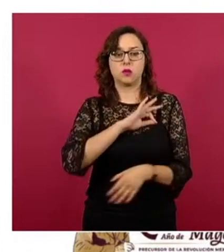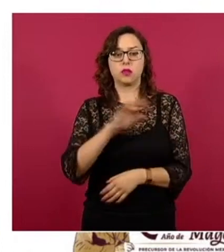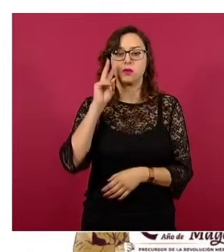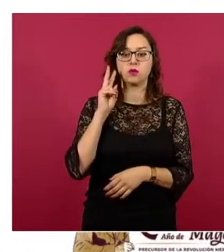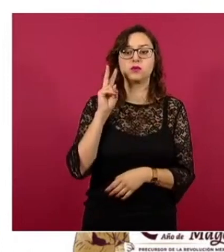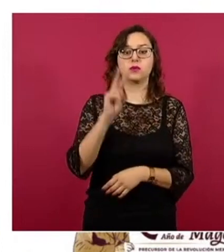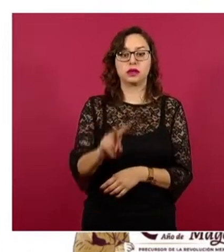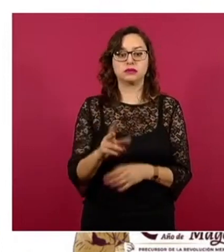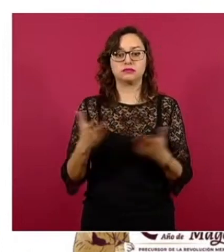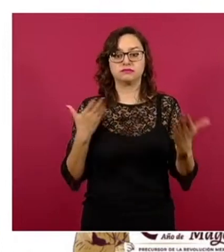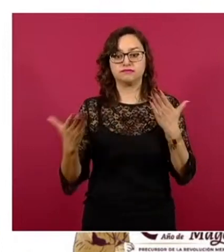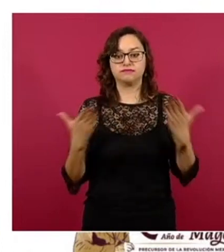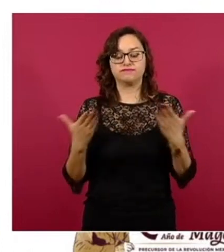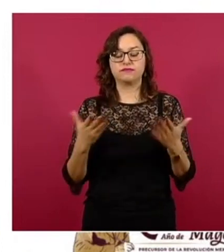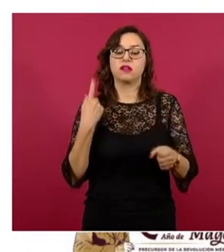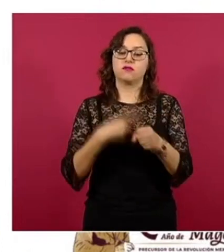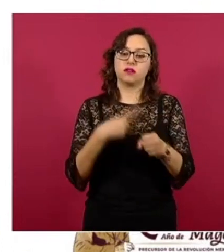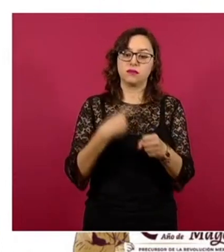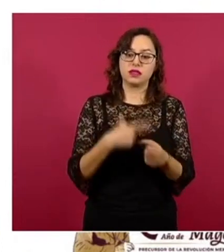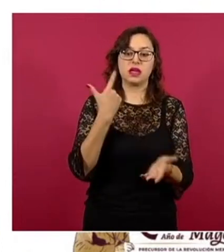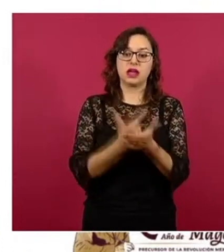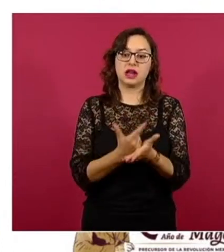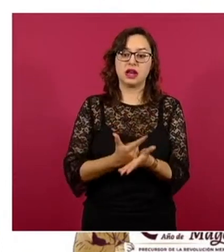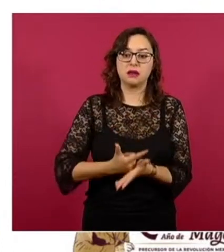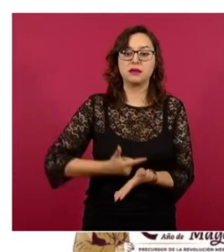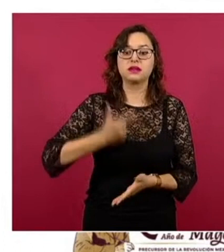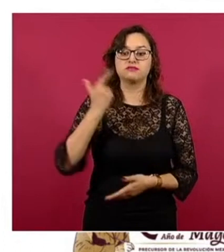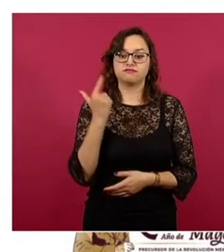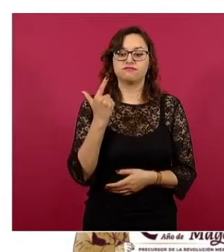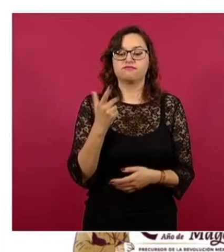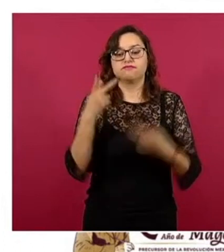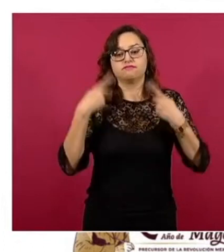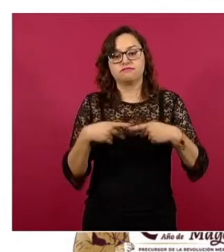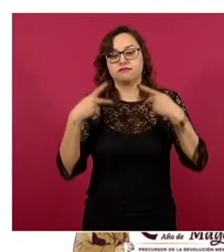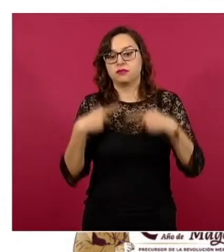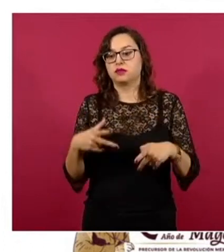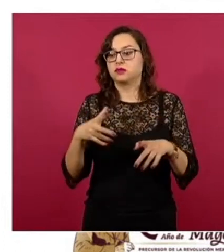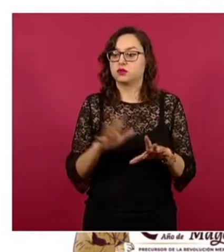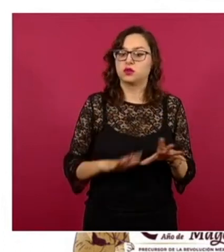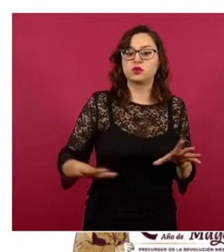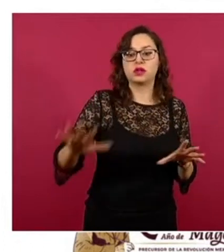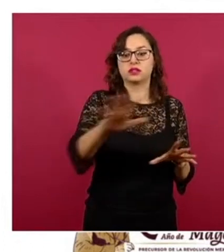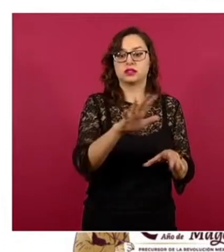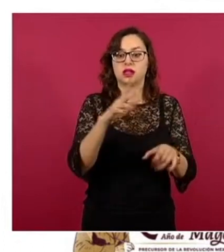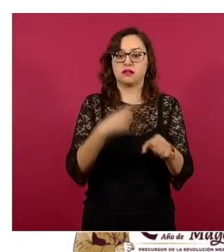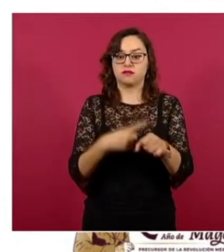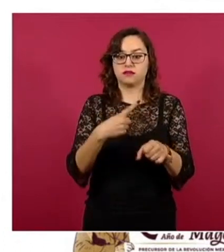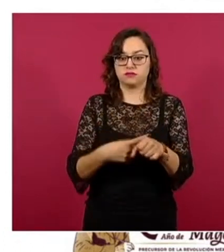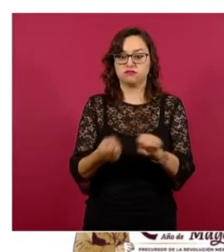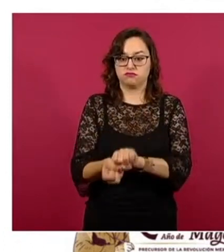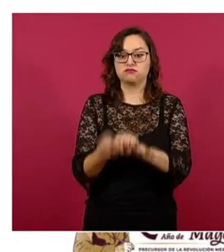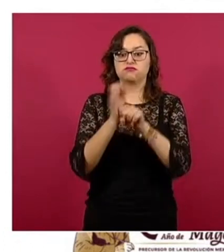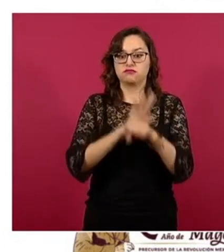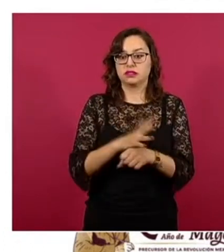epidemia, está la enfermedad grave que aproximadamente en cinco por ciento de la población infectada por el virus SARS-CoV-2